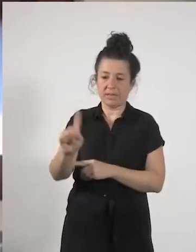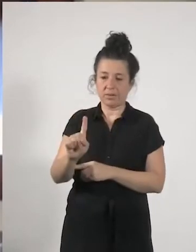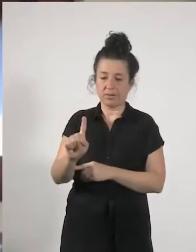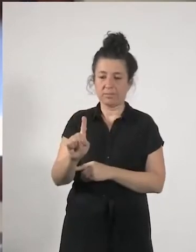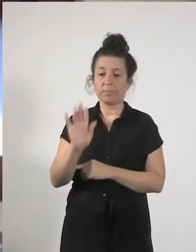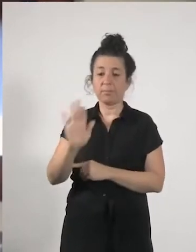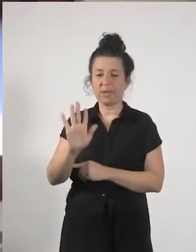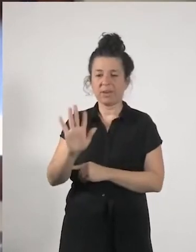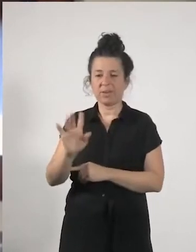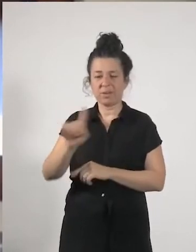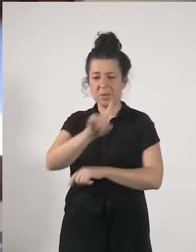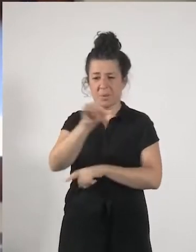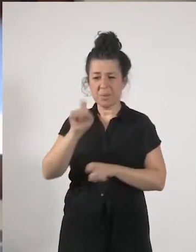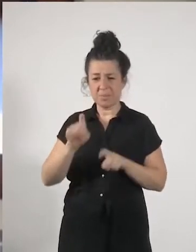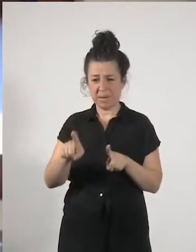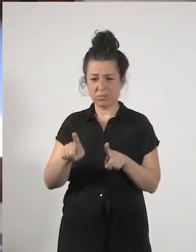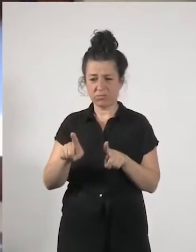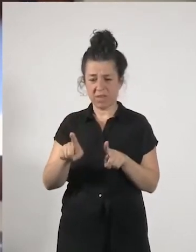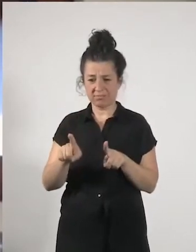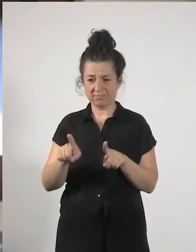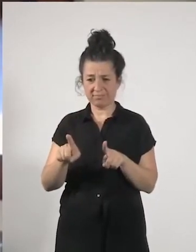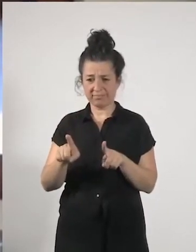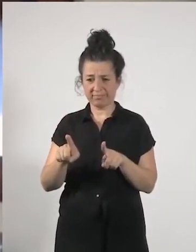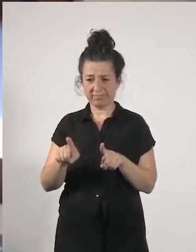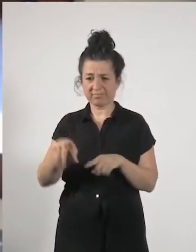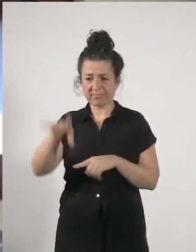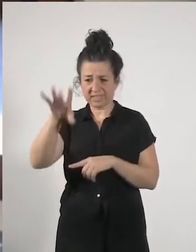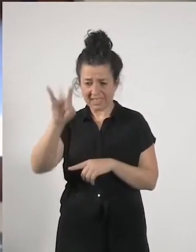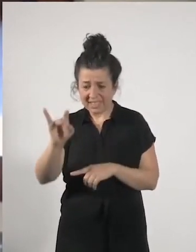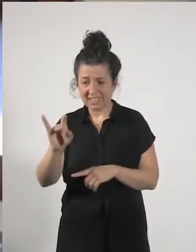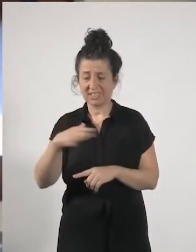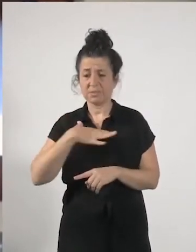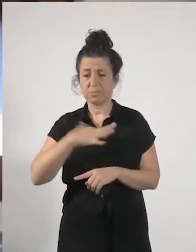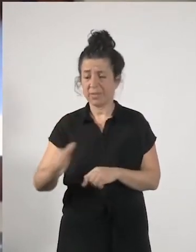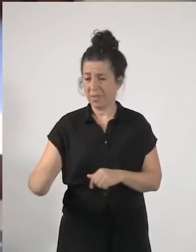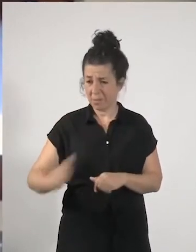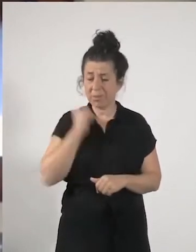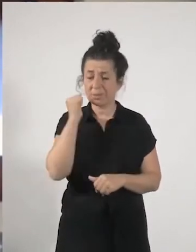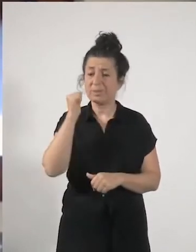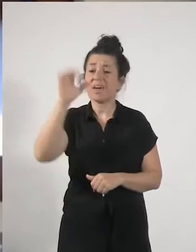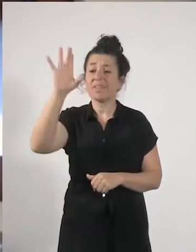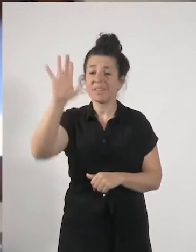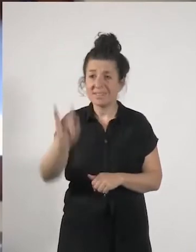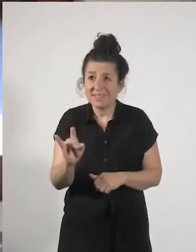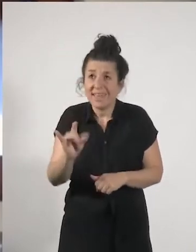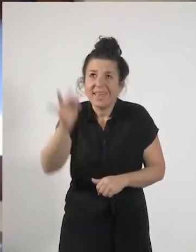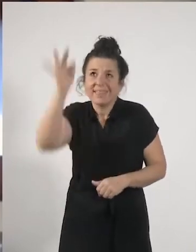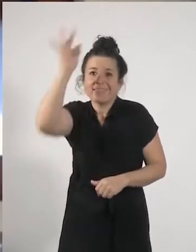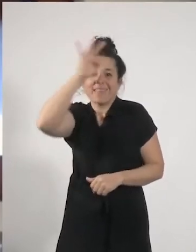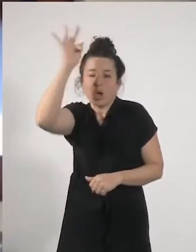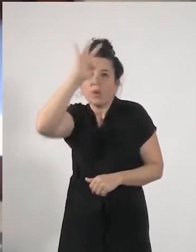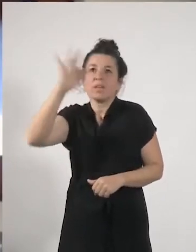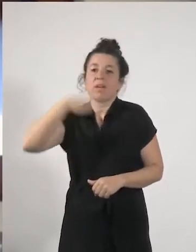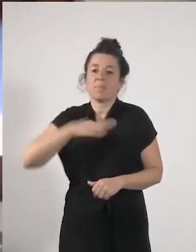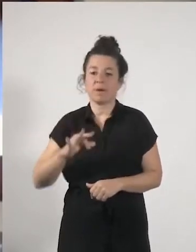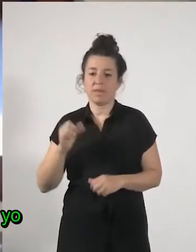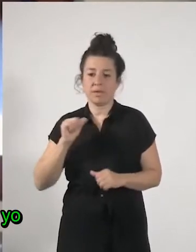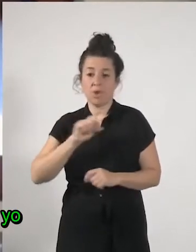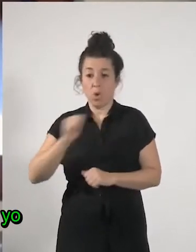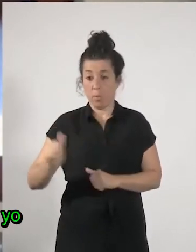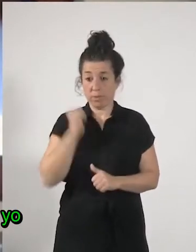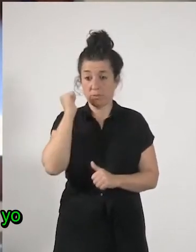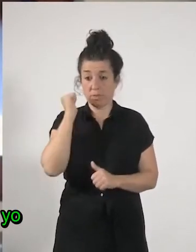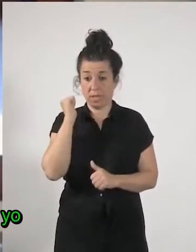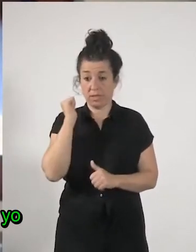esto sí podría haber sido una oportunidad teóricamente podría haber sido una oportunidad para